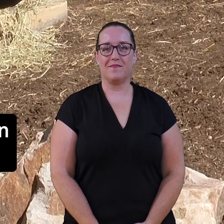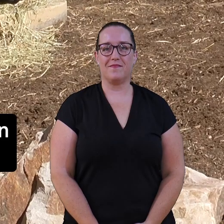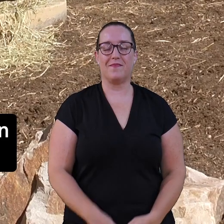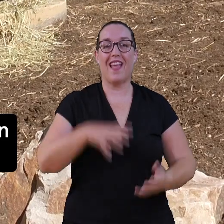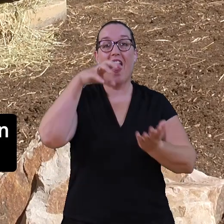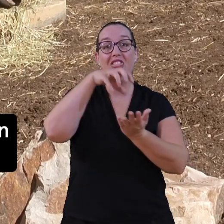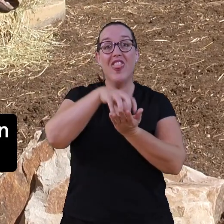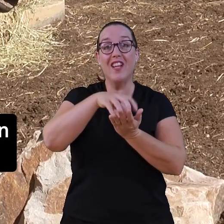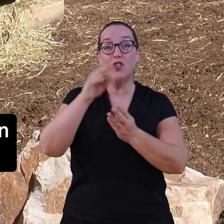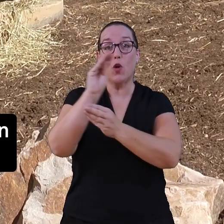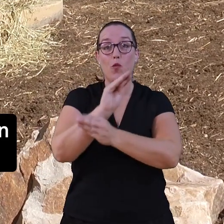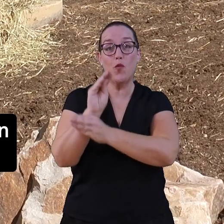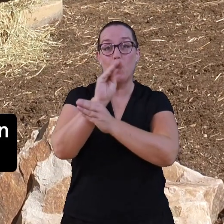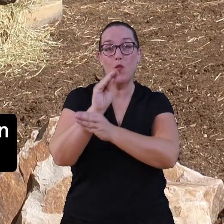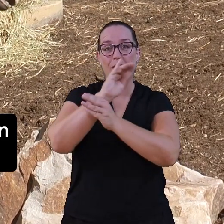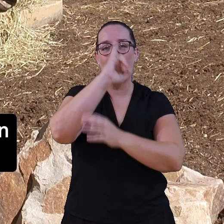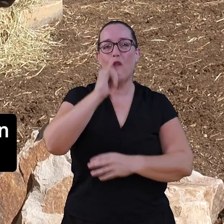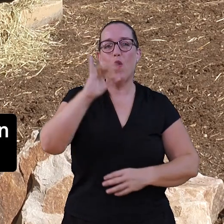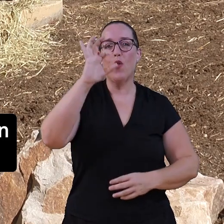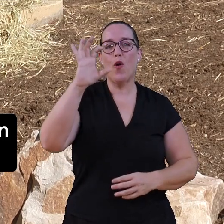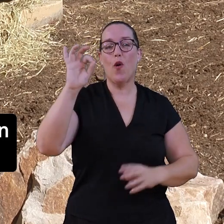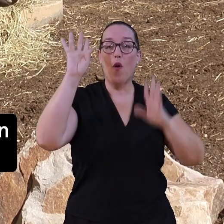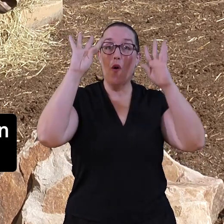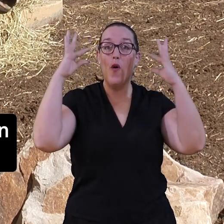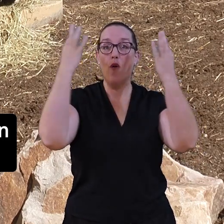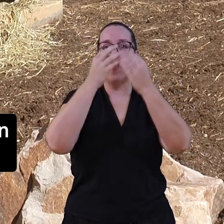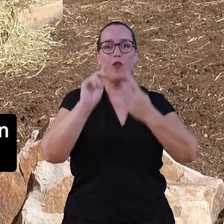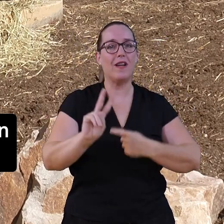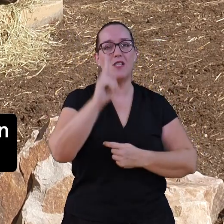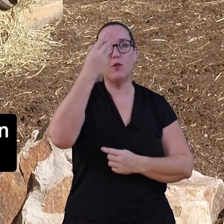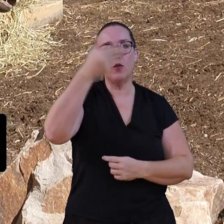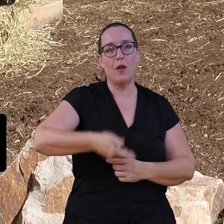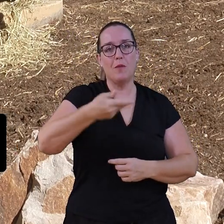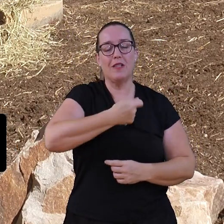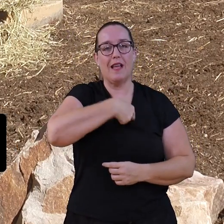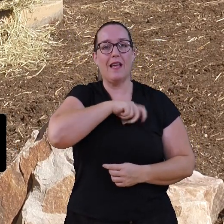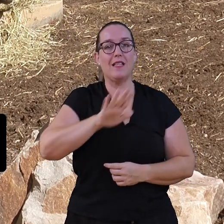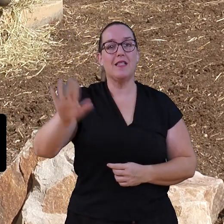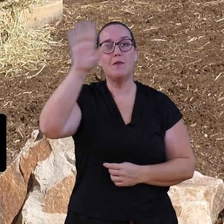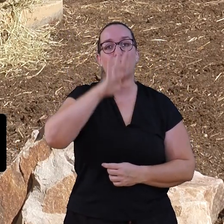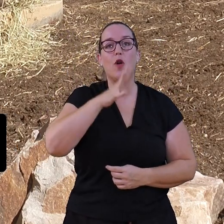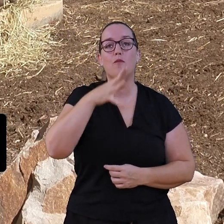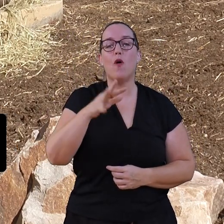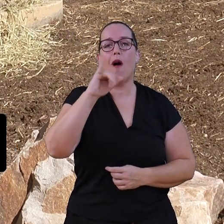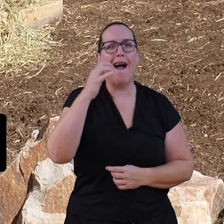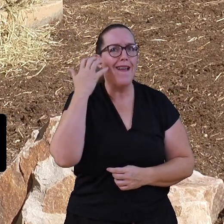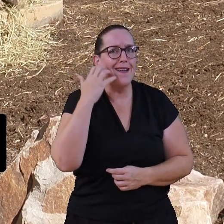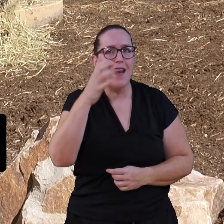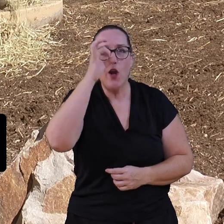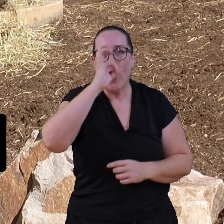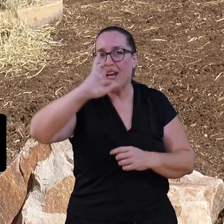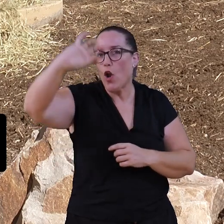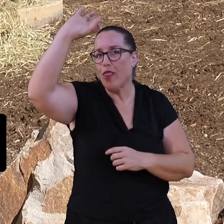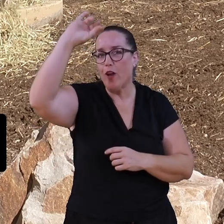El Centro de Conservación Zoo de Córdoba se ha convertido en el segundo de todo el país en contar con un ejemplar del raro rinoceronte